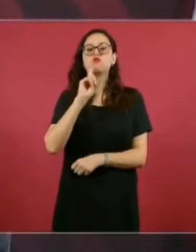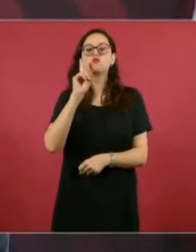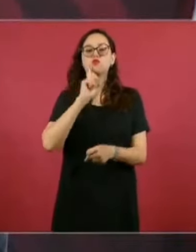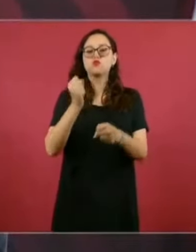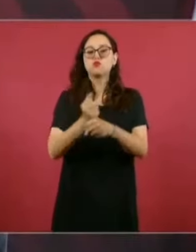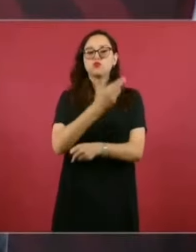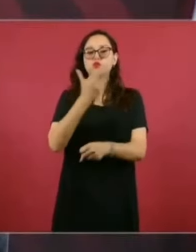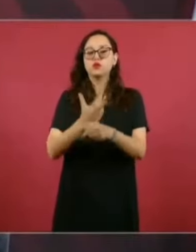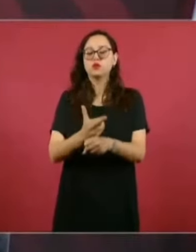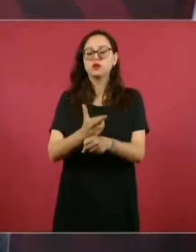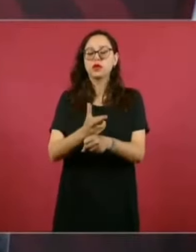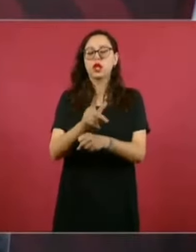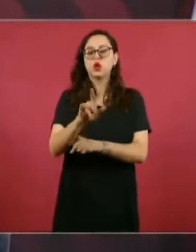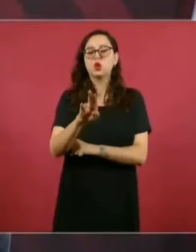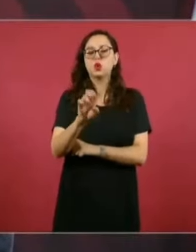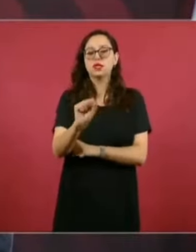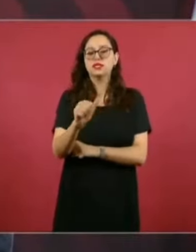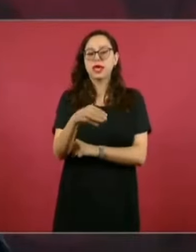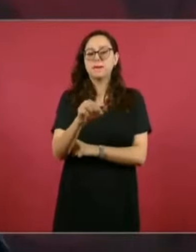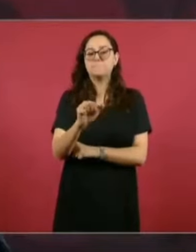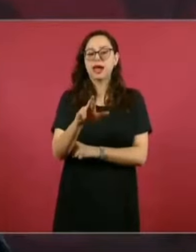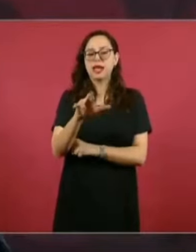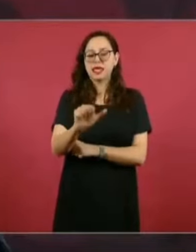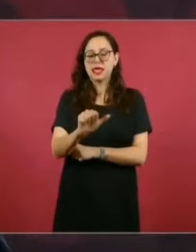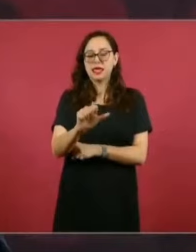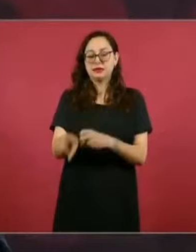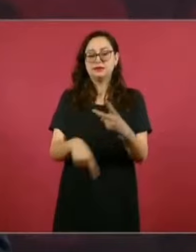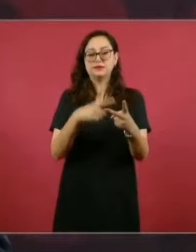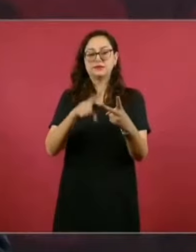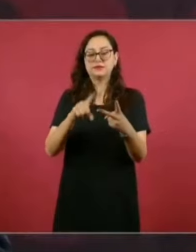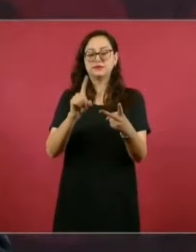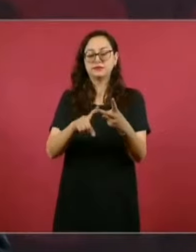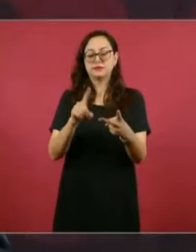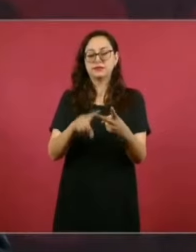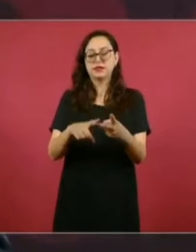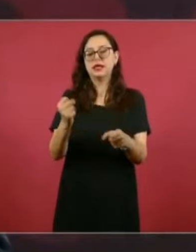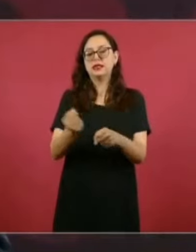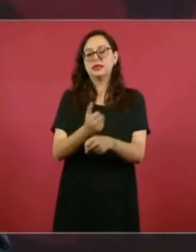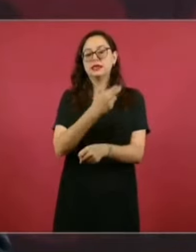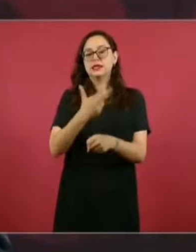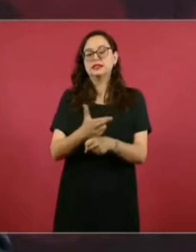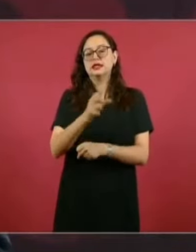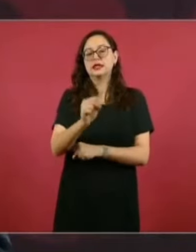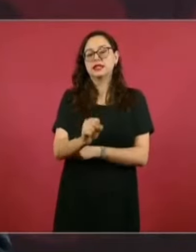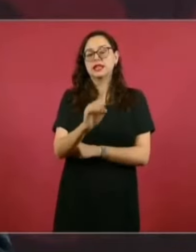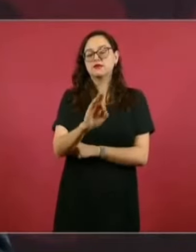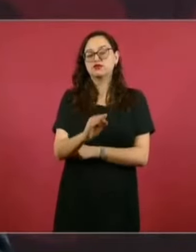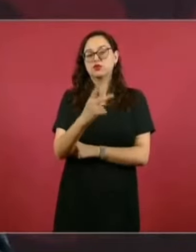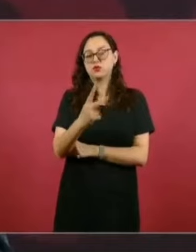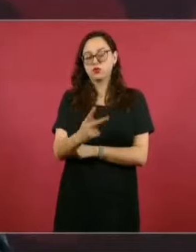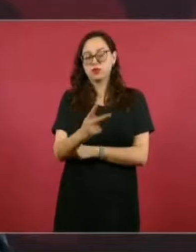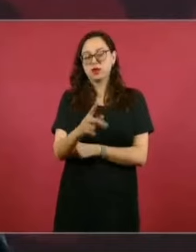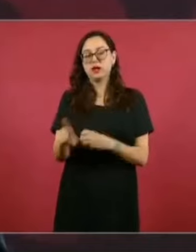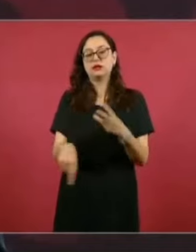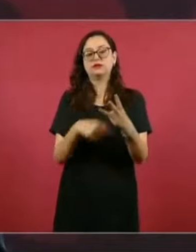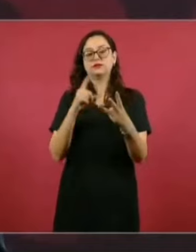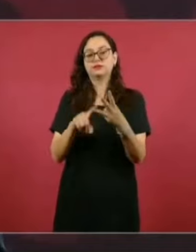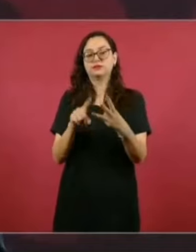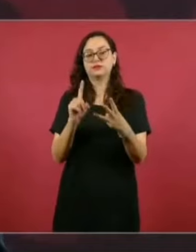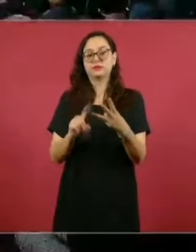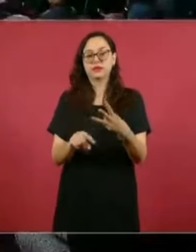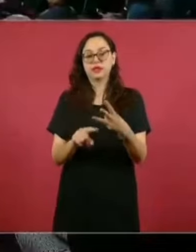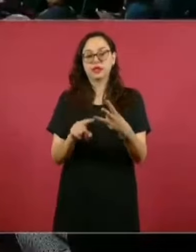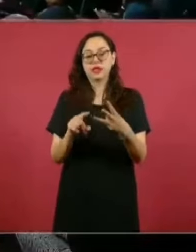Roberto Salcedo, secretario de la Función Pública, luego el actual director